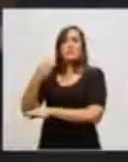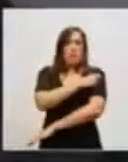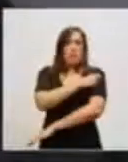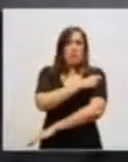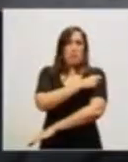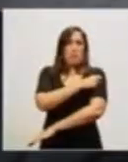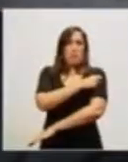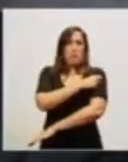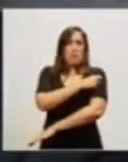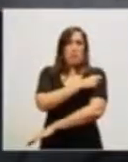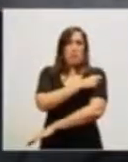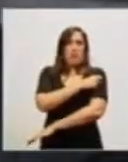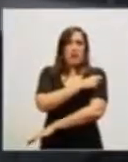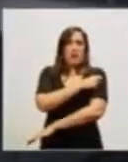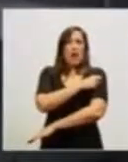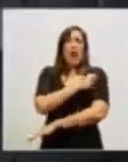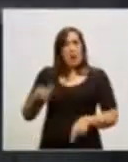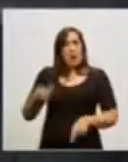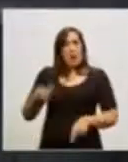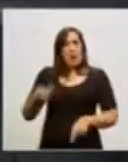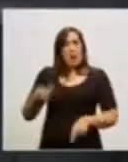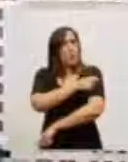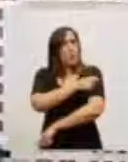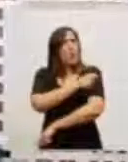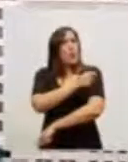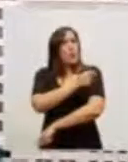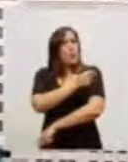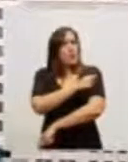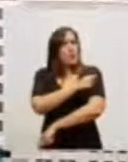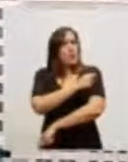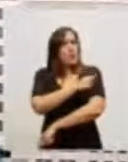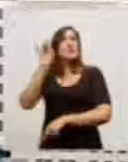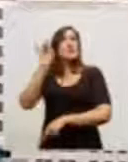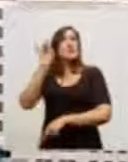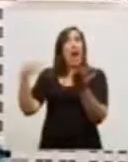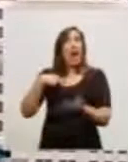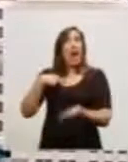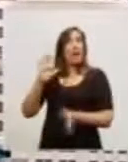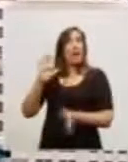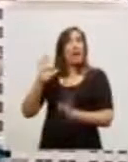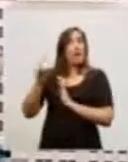Ah, bueno. A mí también me vacunan, no solamente los diarios, también los médicos. También me vacunan,